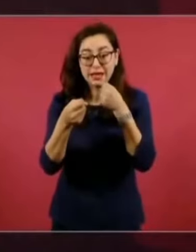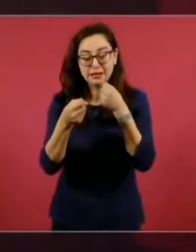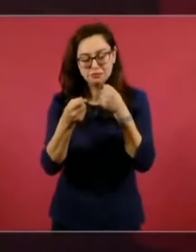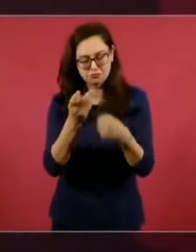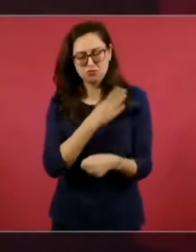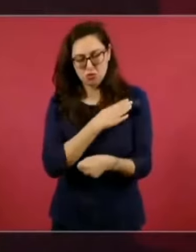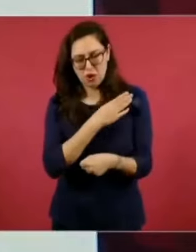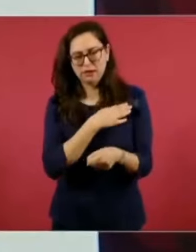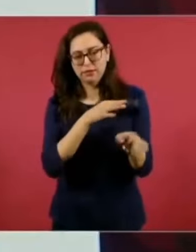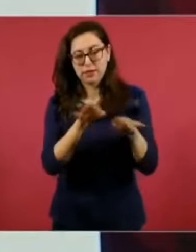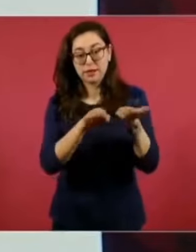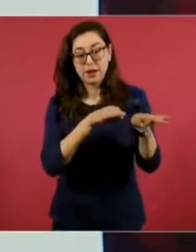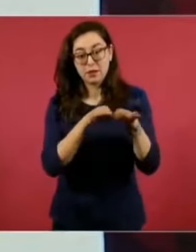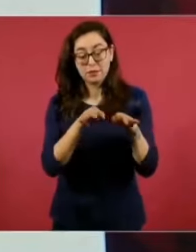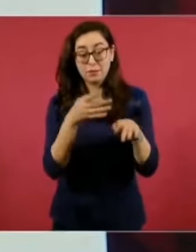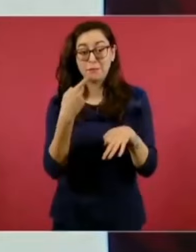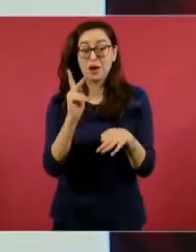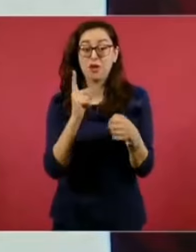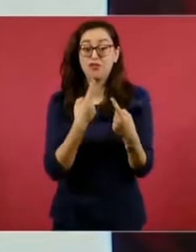oficio de la política.